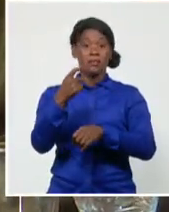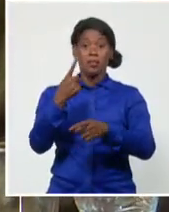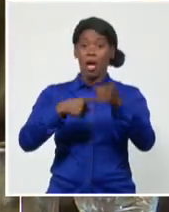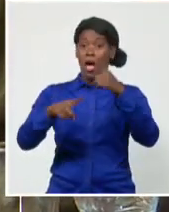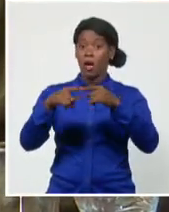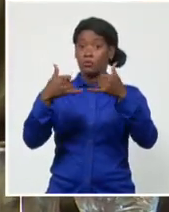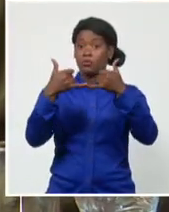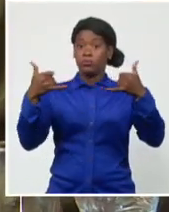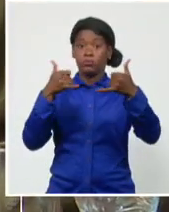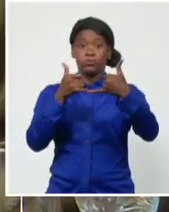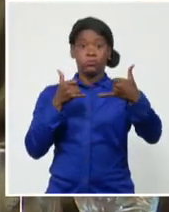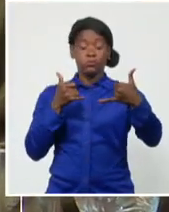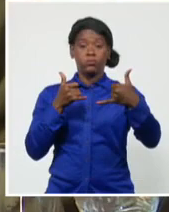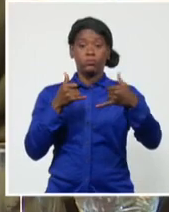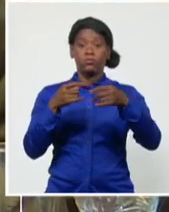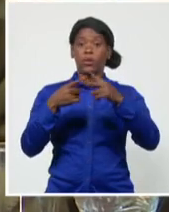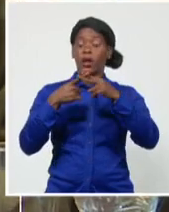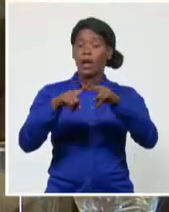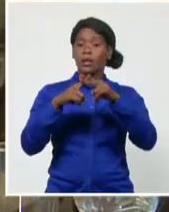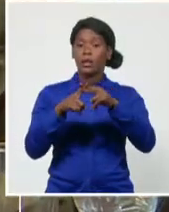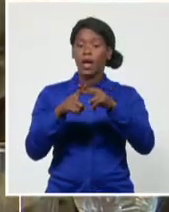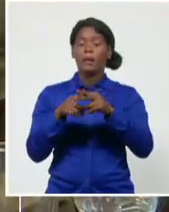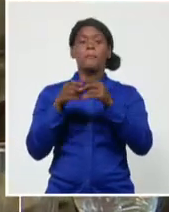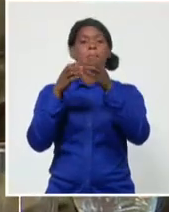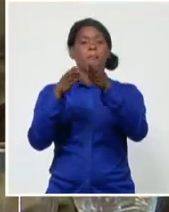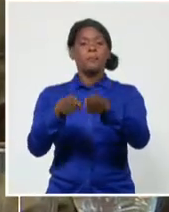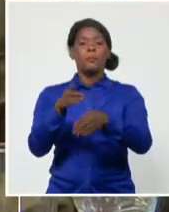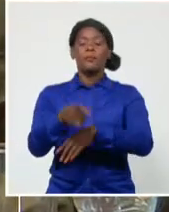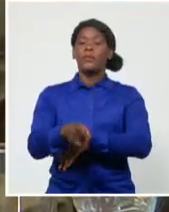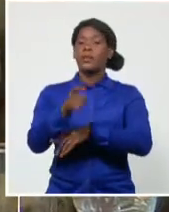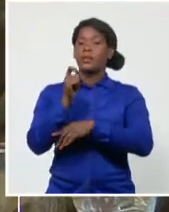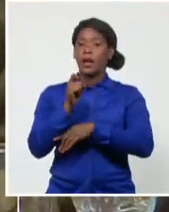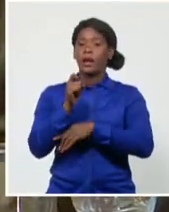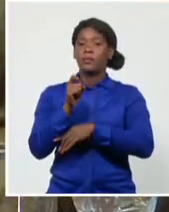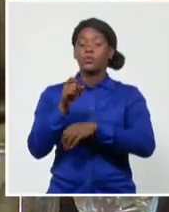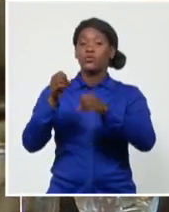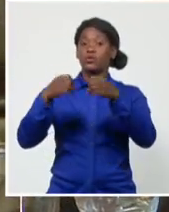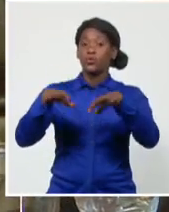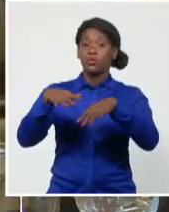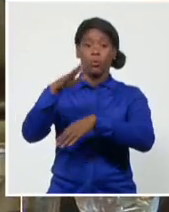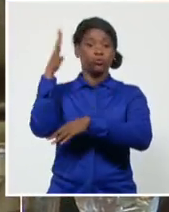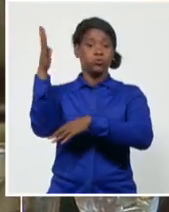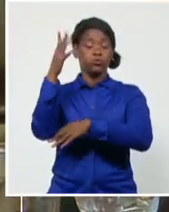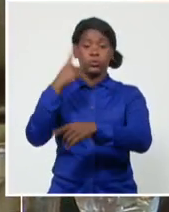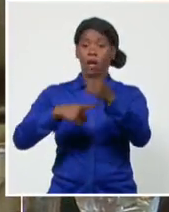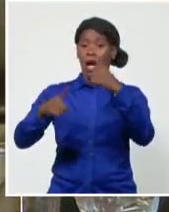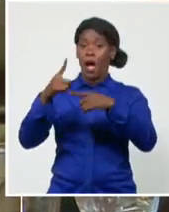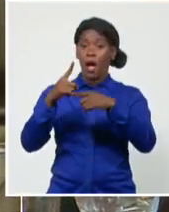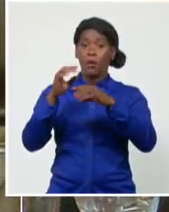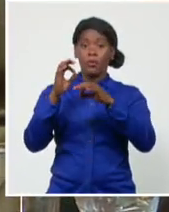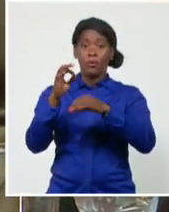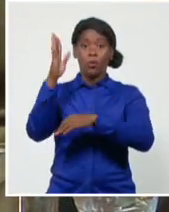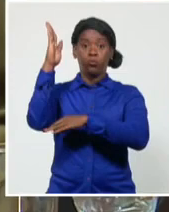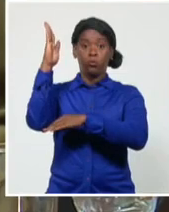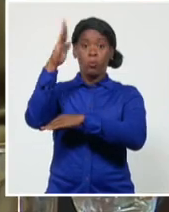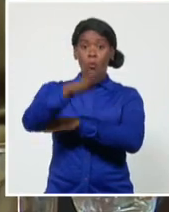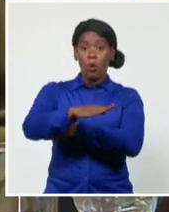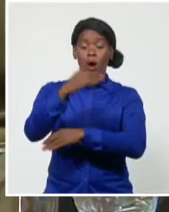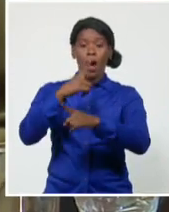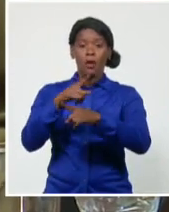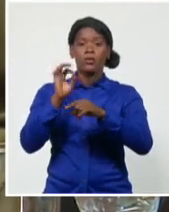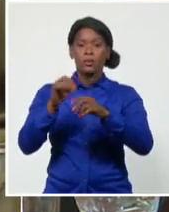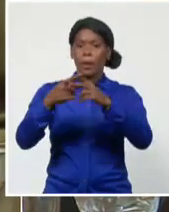y rápida las consecuencias que se derivan. Ahora tenemos tiempo para poder